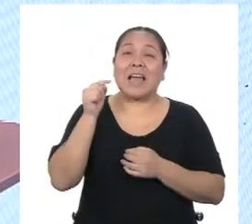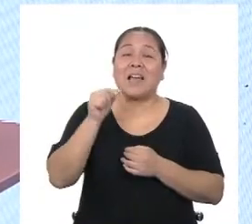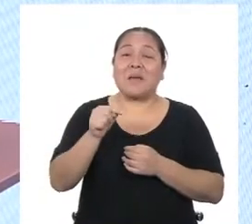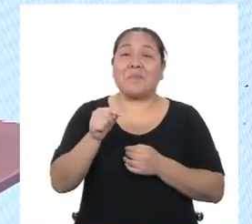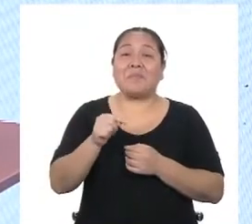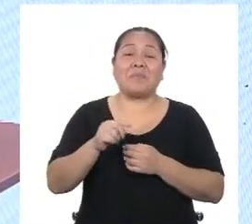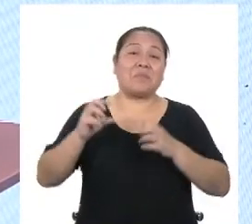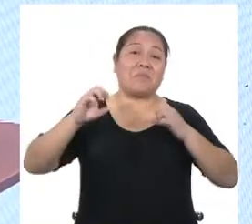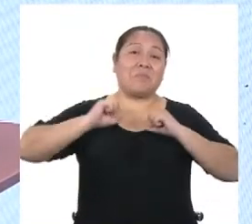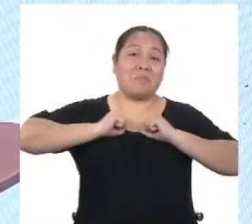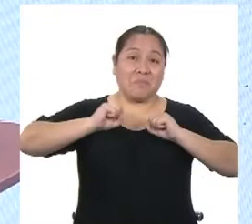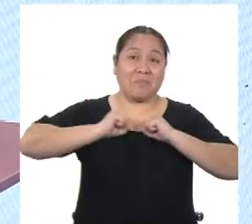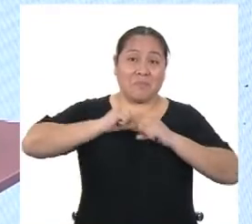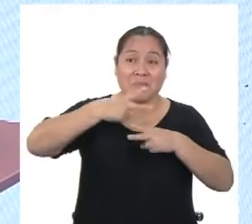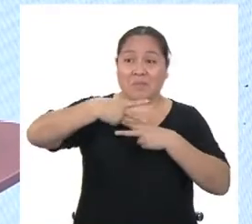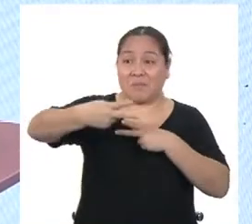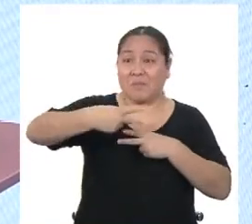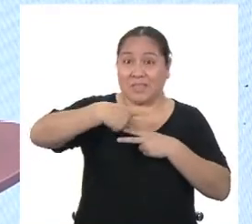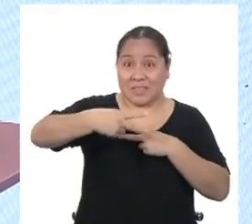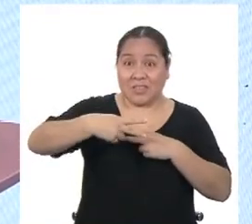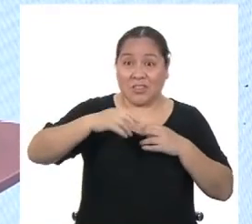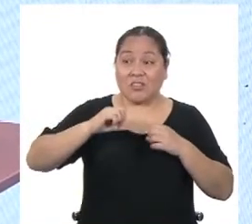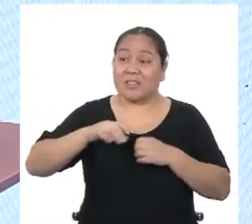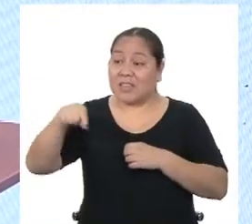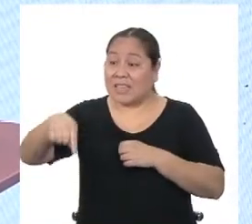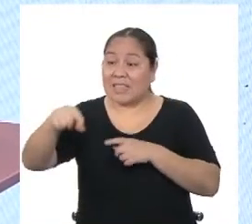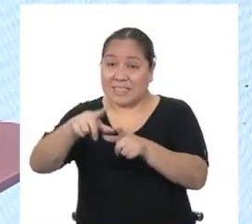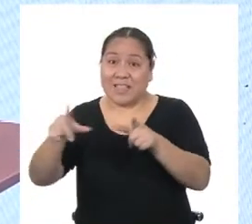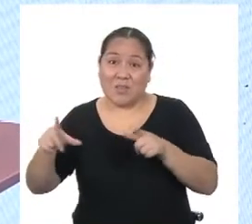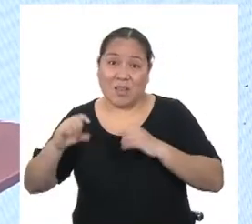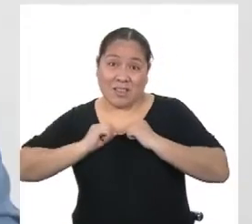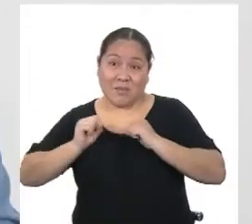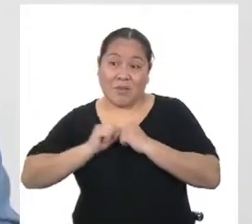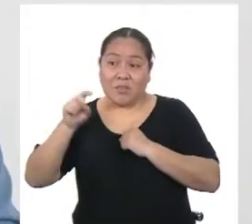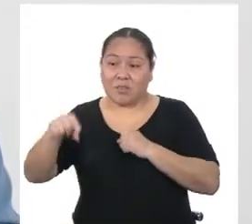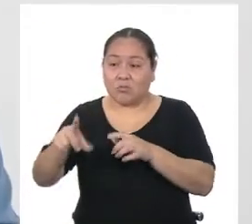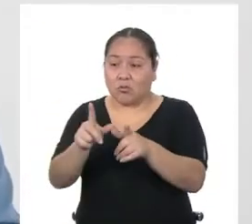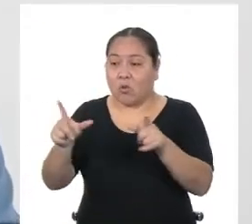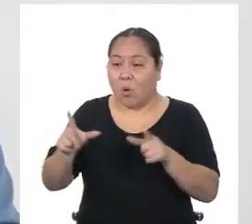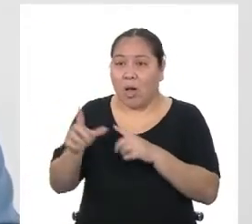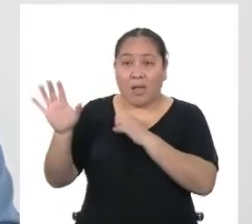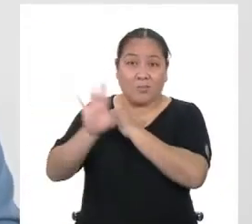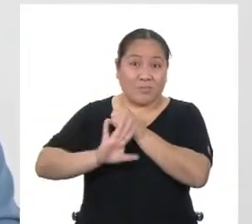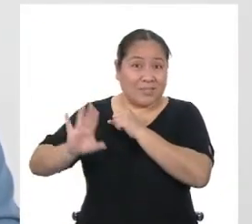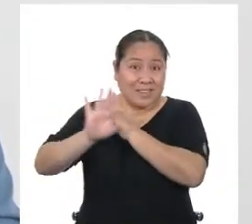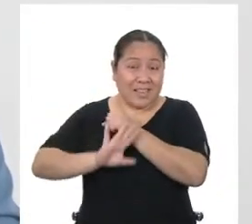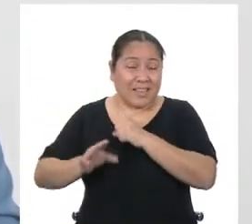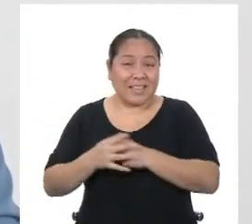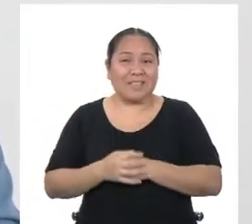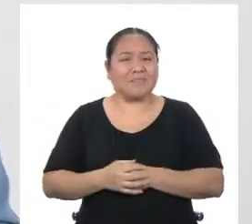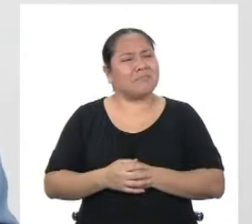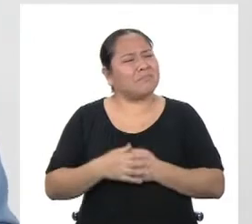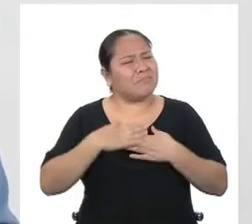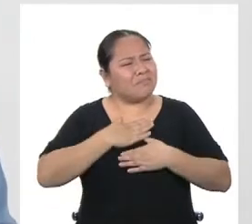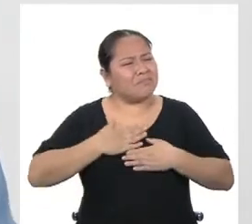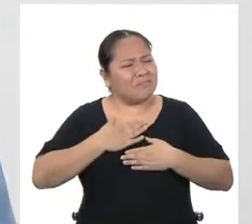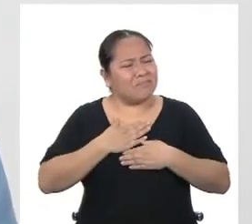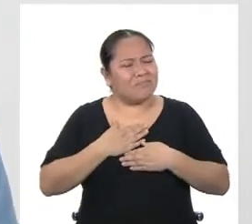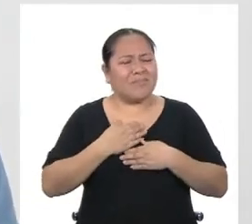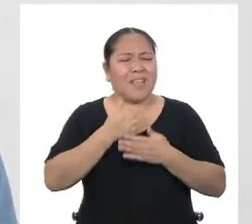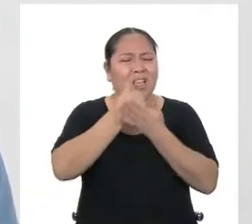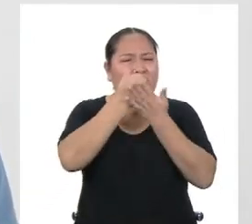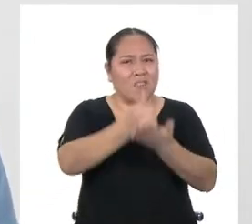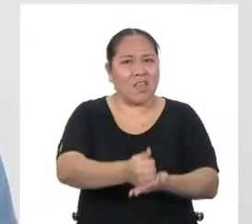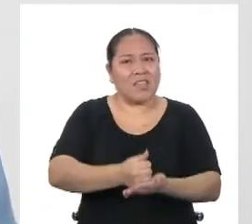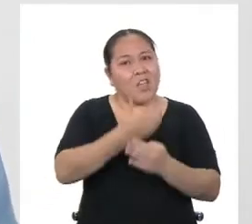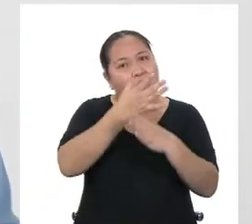deporte en un espacio más bonito. Y lo más importante de todo, más seguro. Un gusto haber podido ayudarte y compartir lo que sé con mis